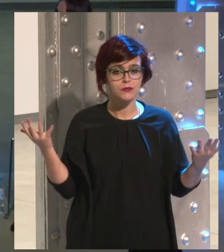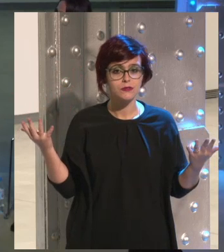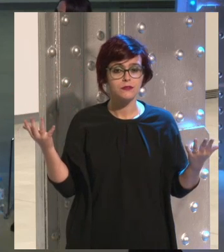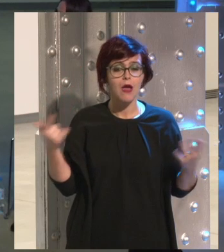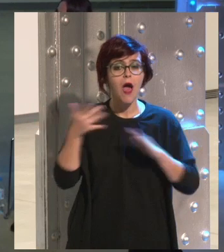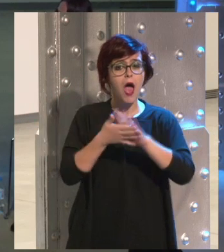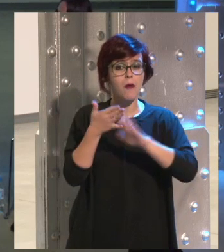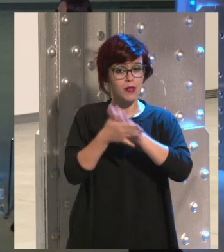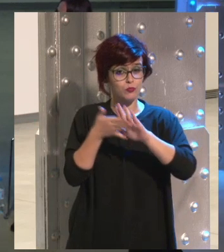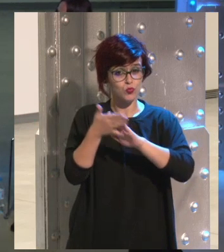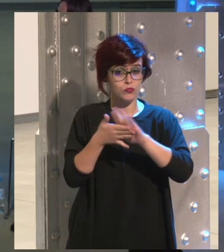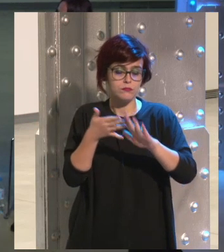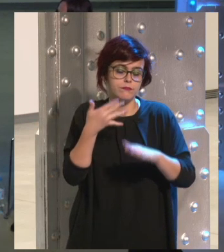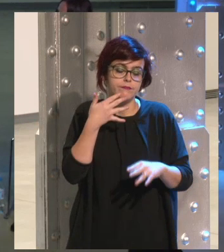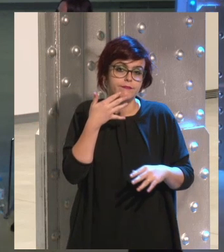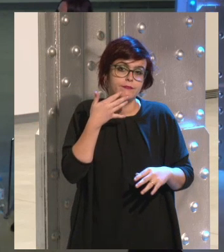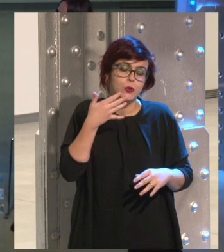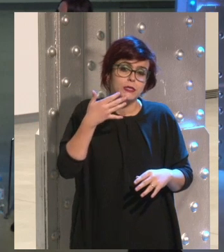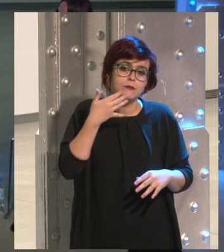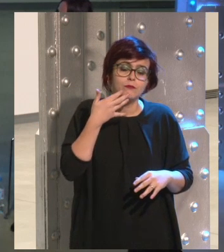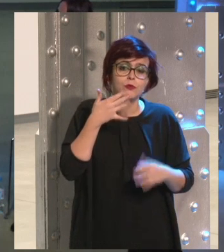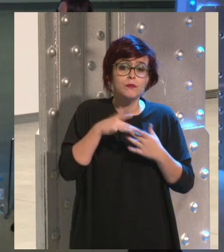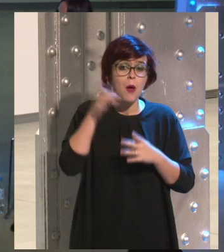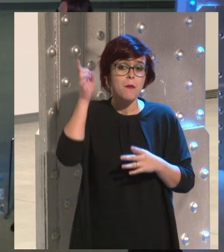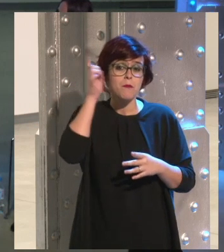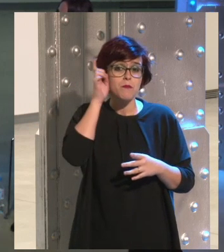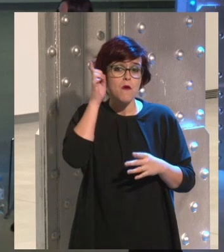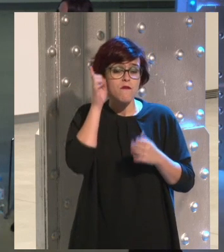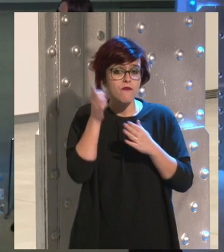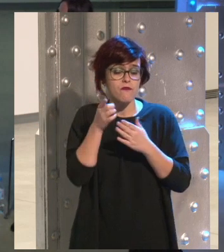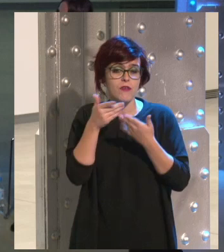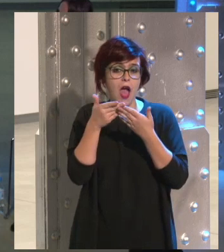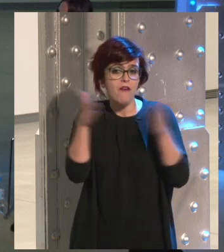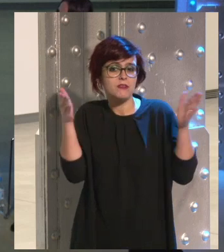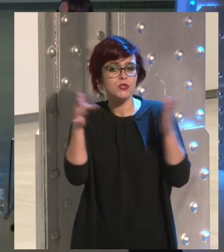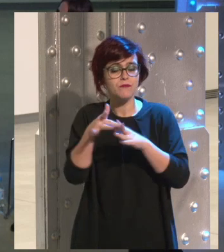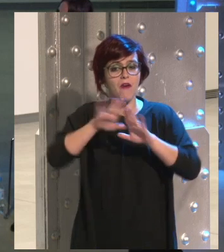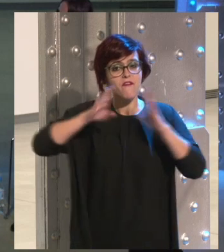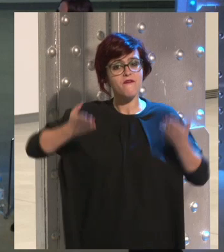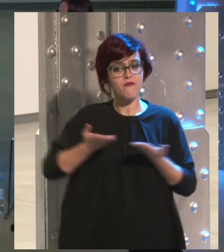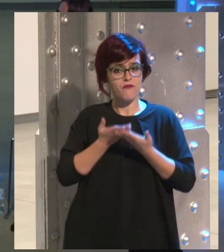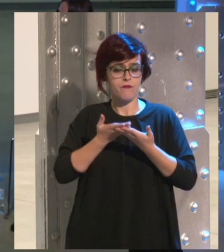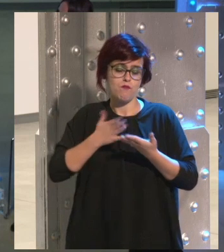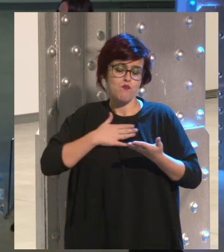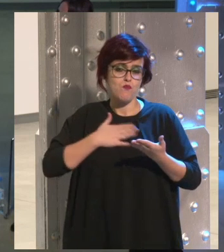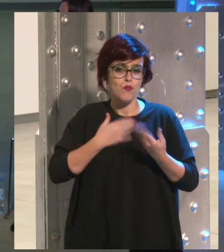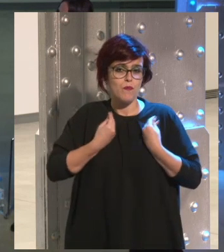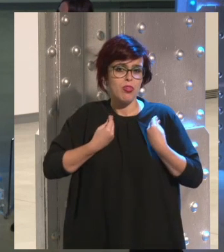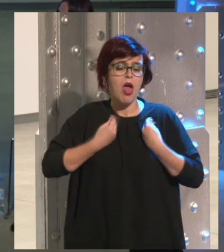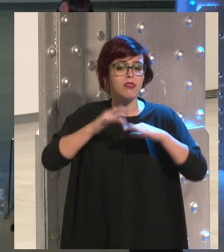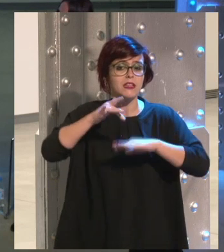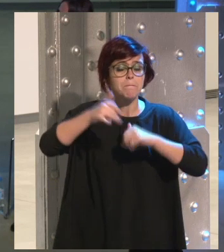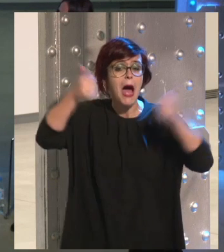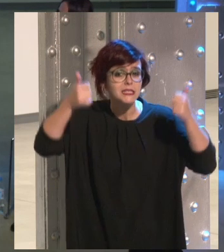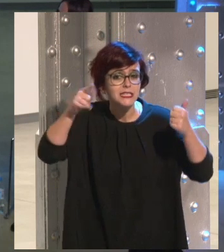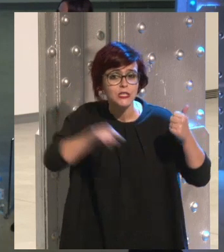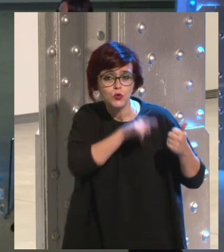Podemos hablar de que cada vez que abrimos el teléfono nuestra vida es más digital y otra pregunta que se me acaba de ocurrir cuando estabas hablando de eso.